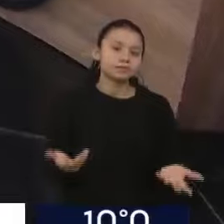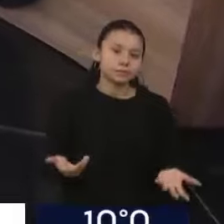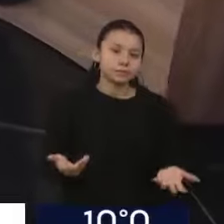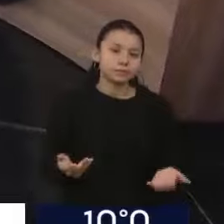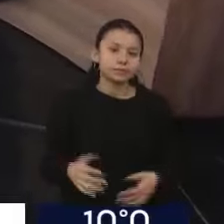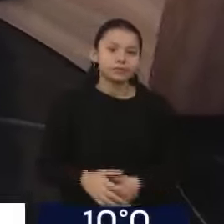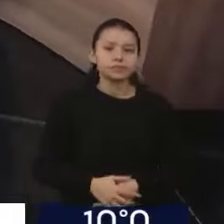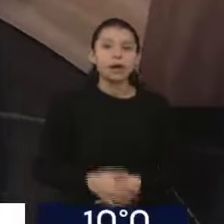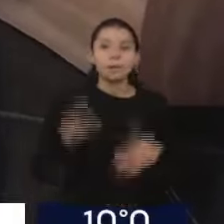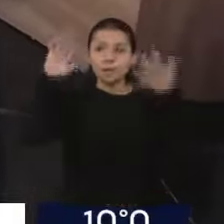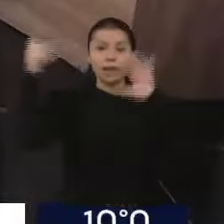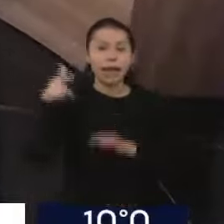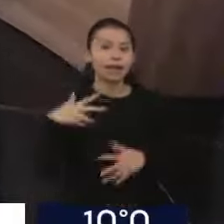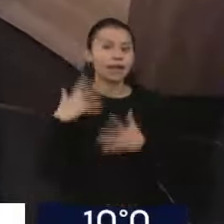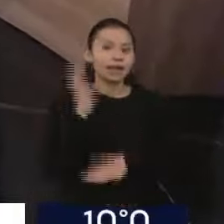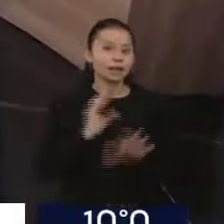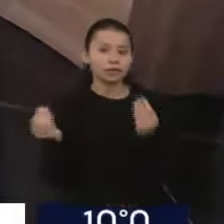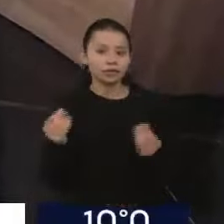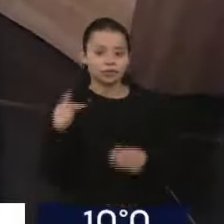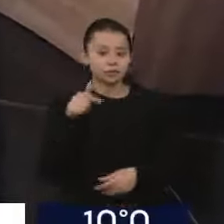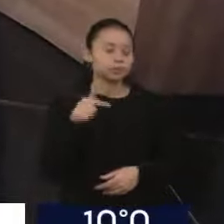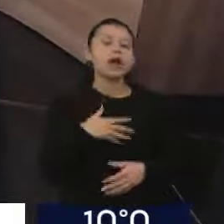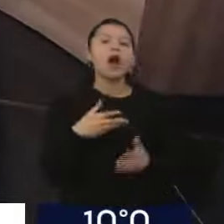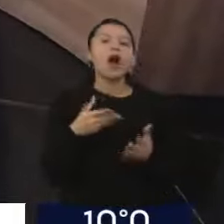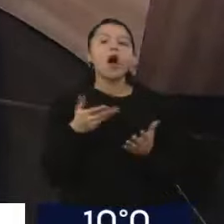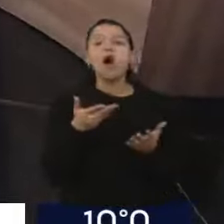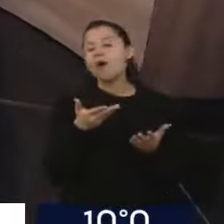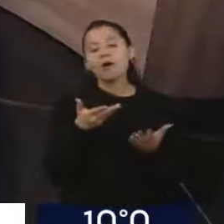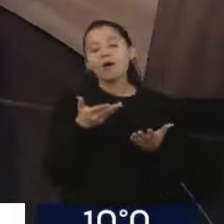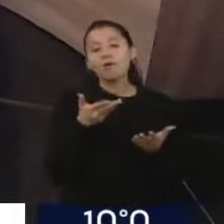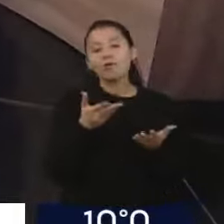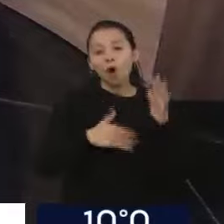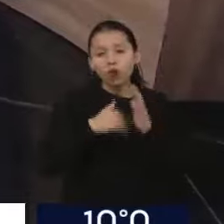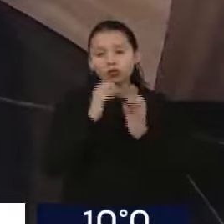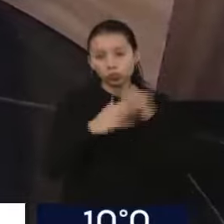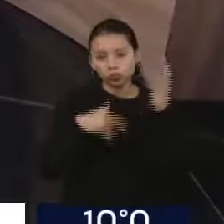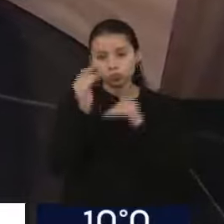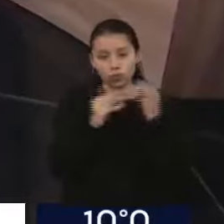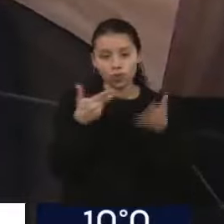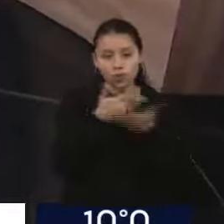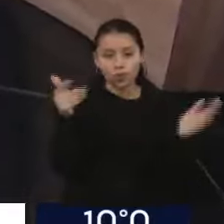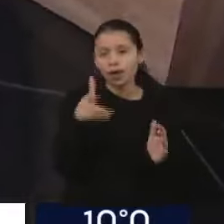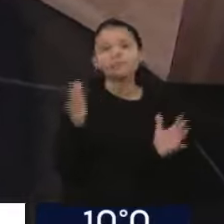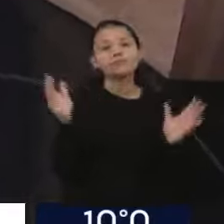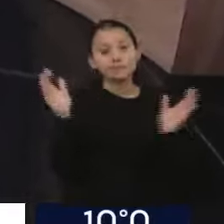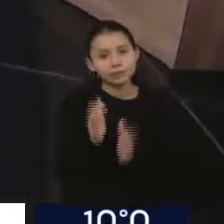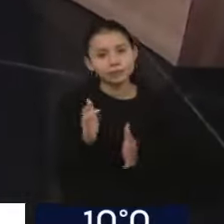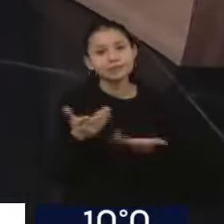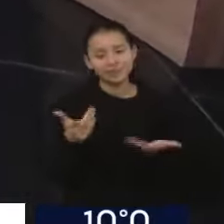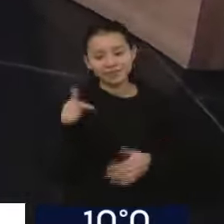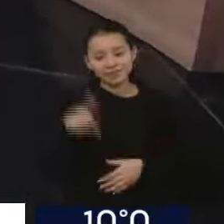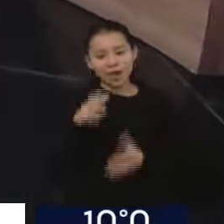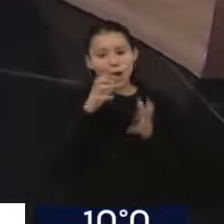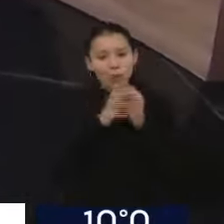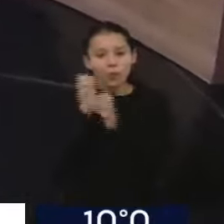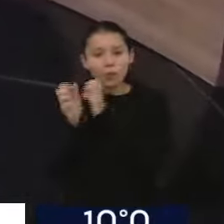Kirchner, bajó la obra pública y no los hizo. Y hoy estamos penando esta situación y gastando mucho más. Porque si se